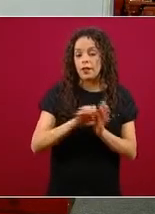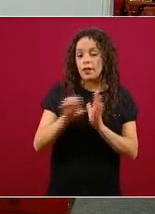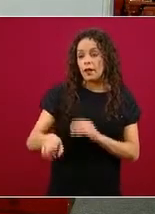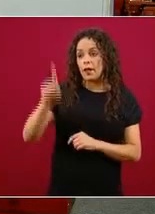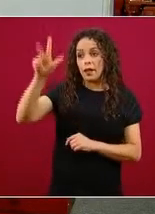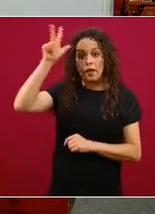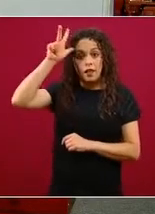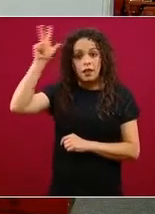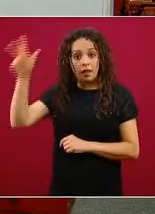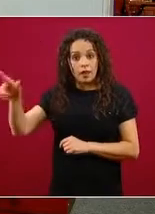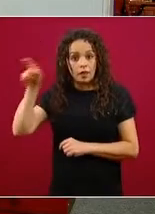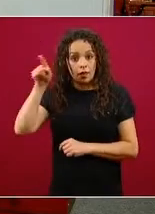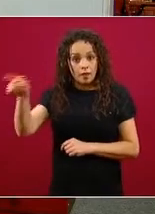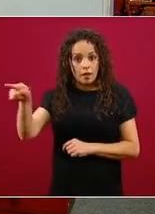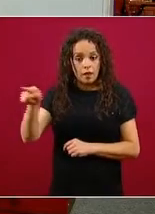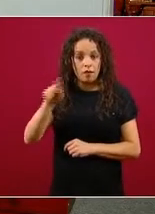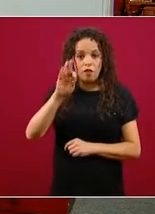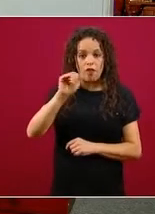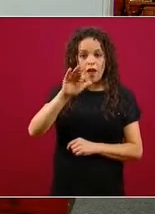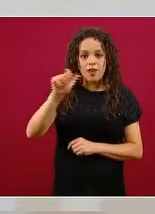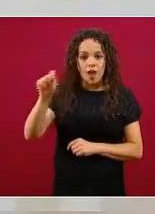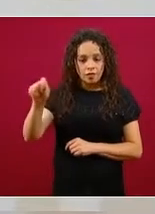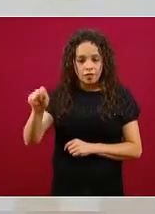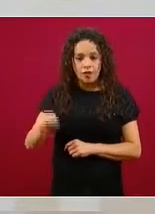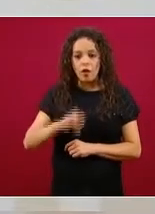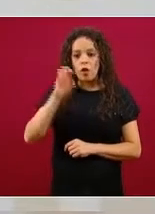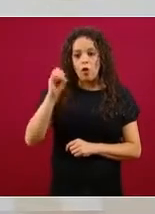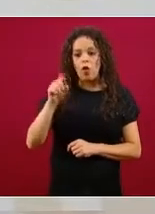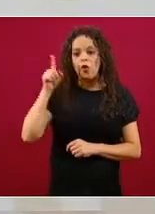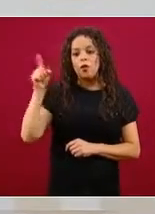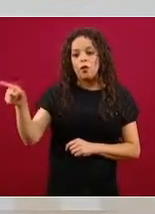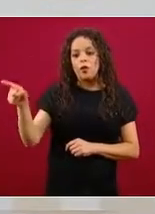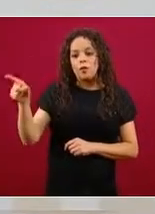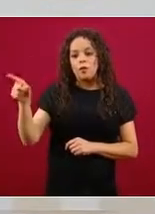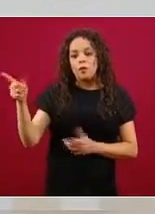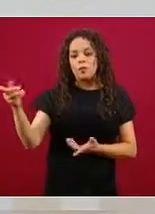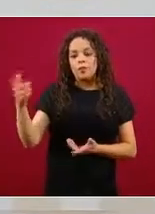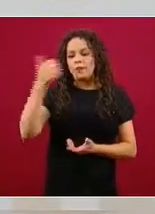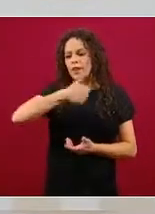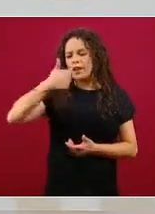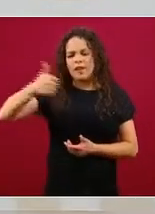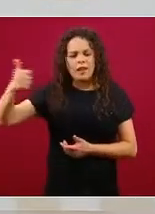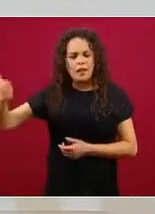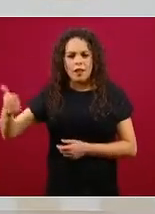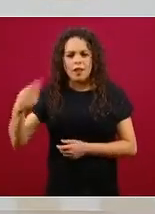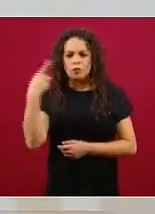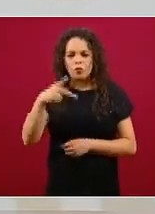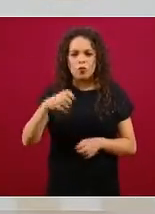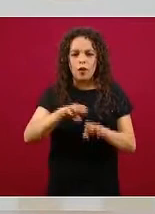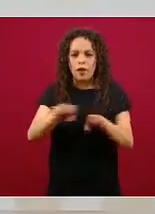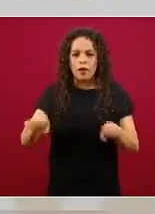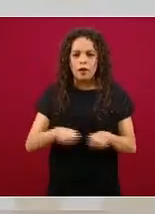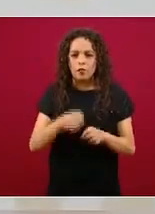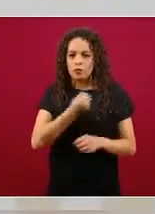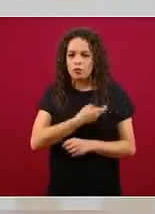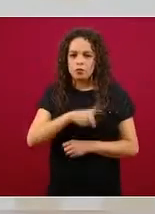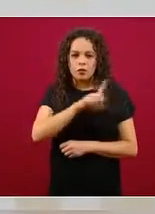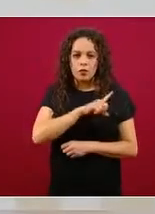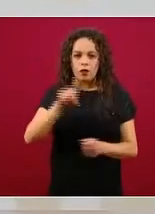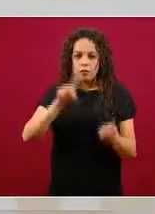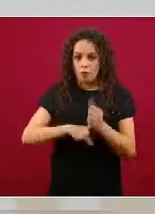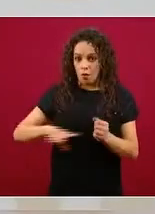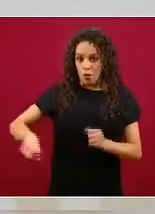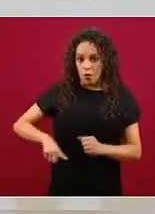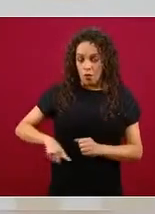secretario de salud el doctor Benítez la doctora Osorio todo su equipo de salud y de gobierno estamos en